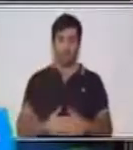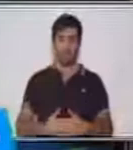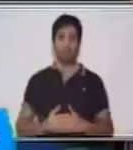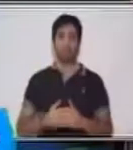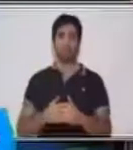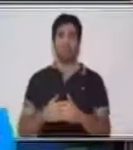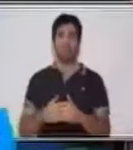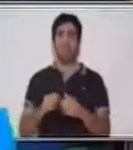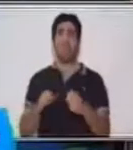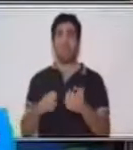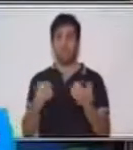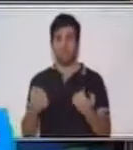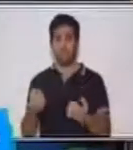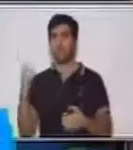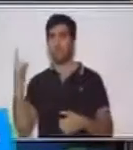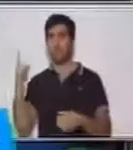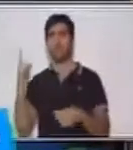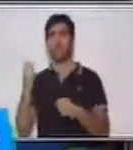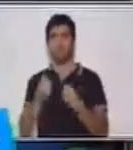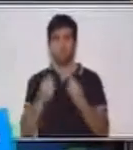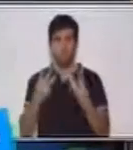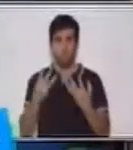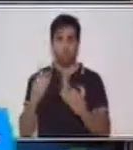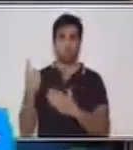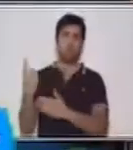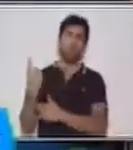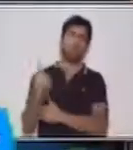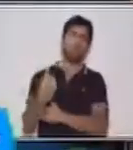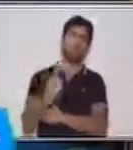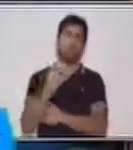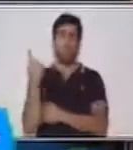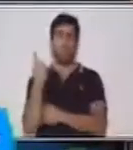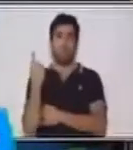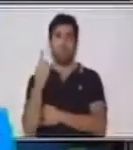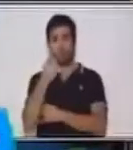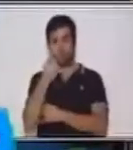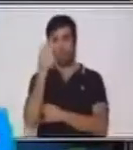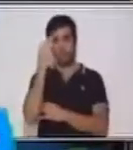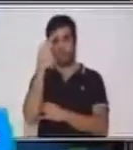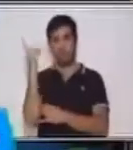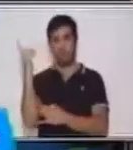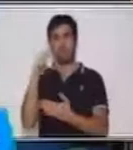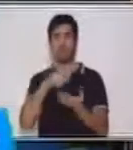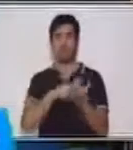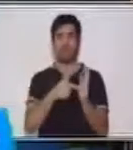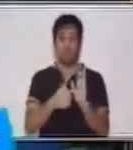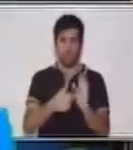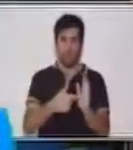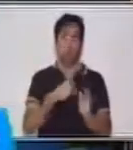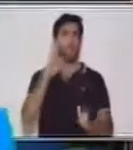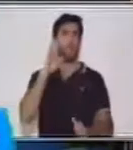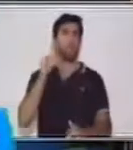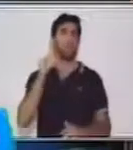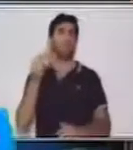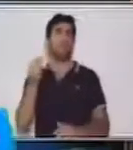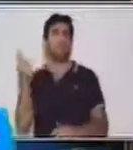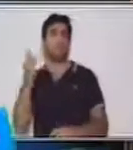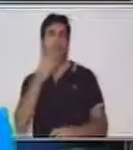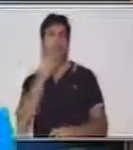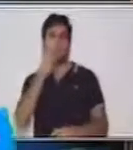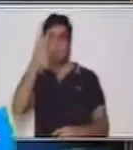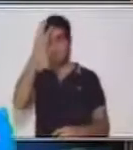este número es sumamente importante que tú conozcas su significado, porque en la cultura maya es de gran